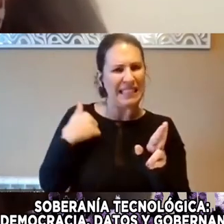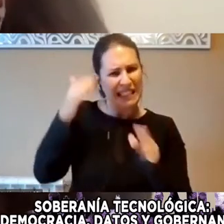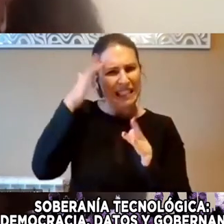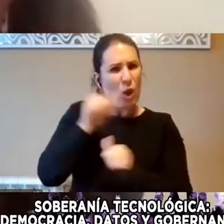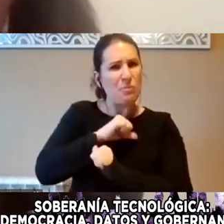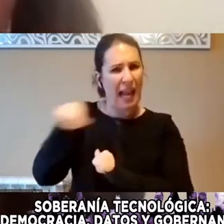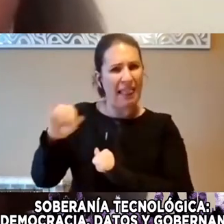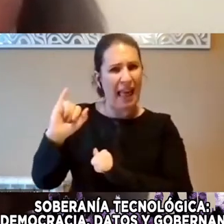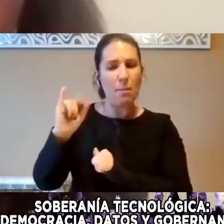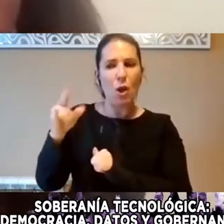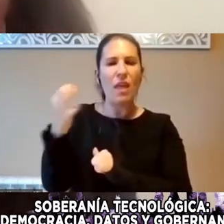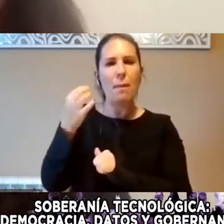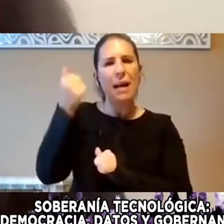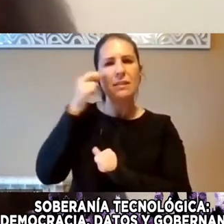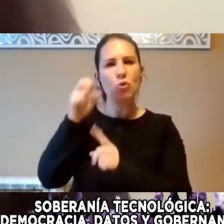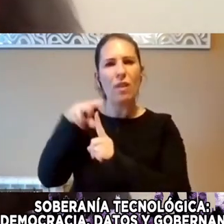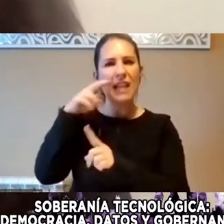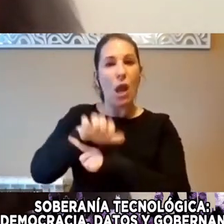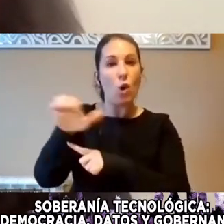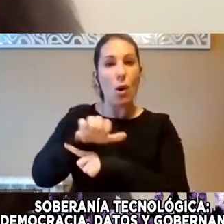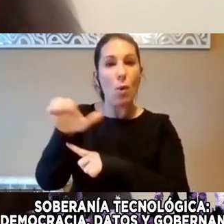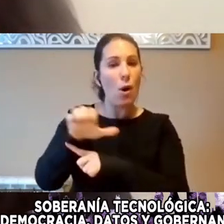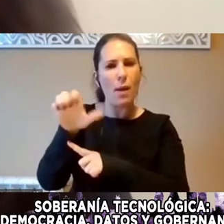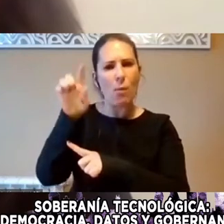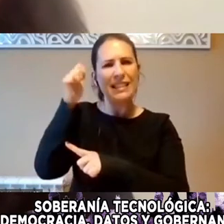Tener Una Visión Internacional Y